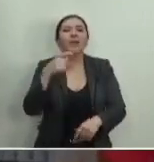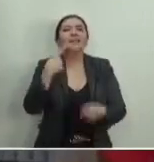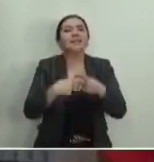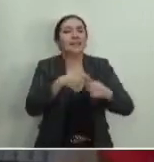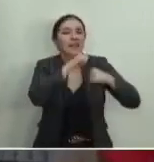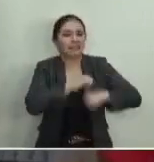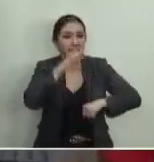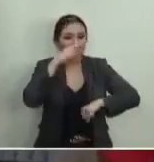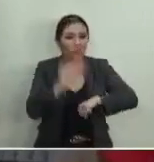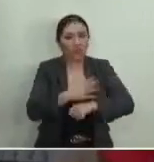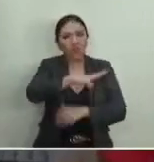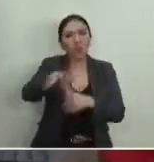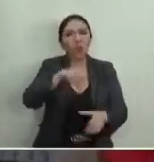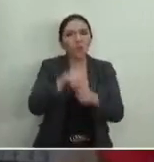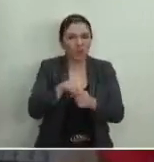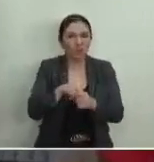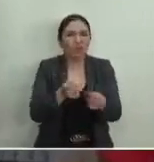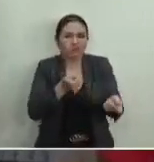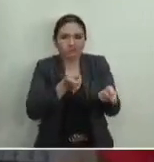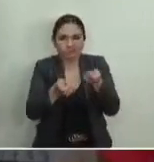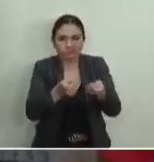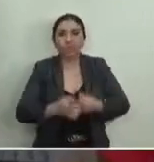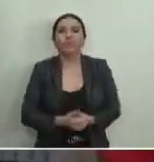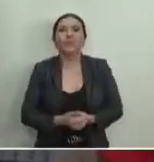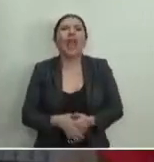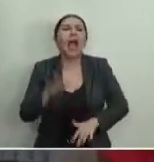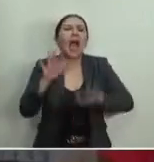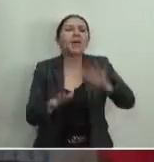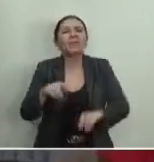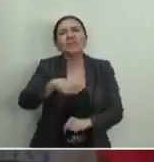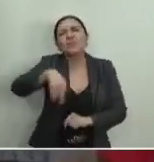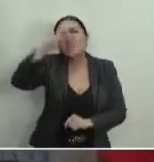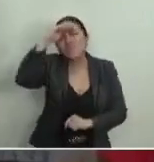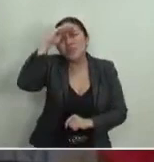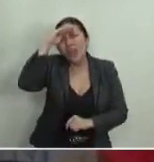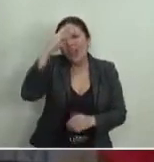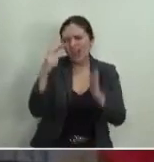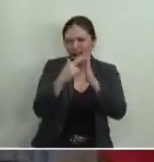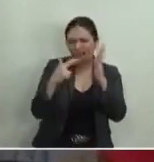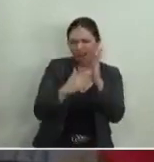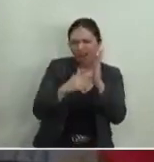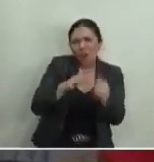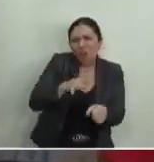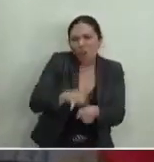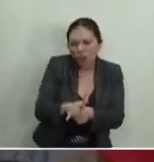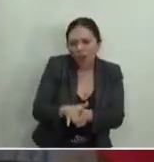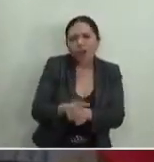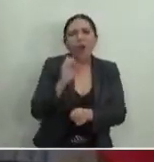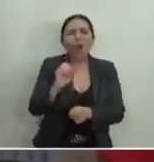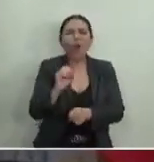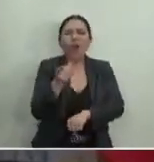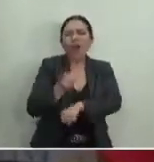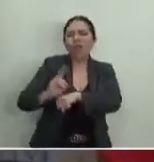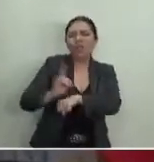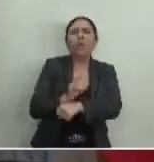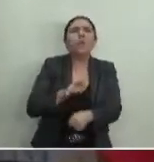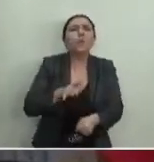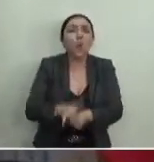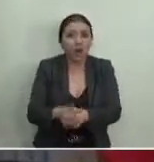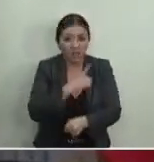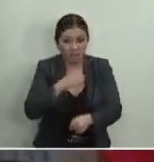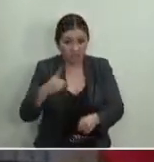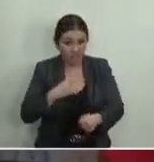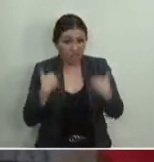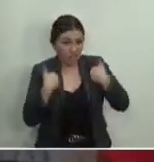de plenitud de jurisdicción. A veces uno se pregunta cuál es la regla y cuál es la excepción, si asumir o enviar.